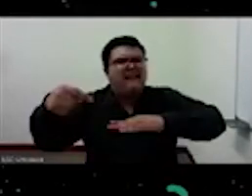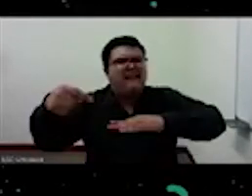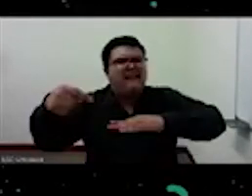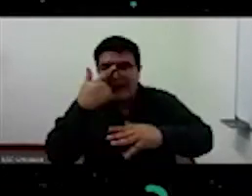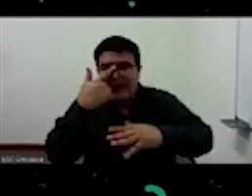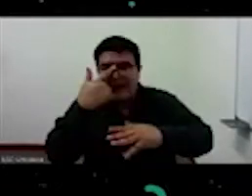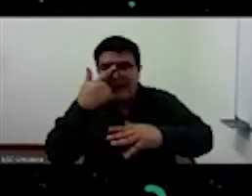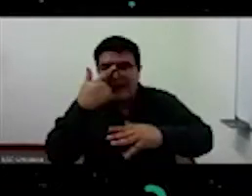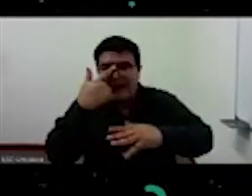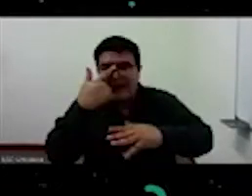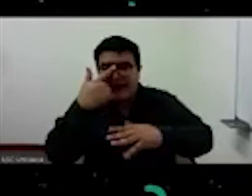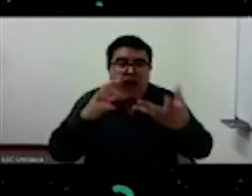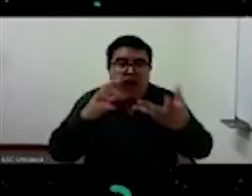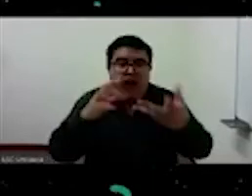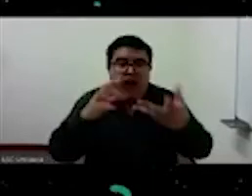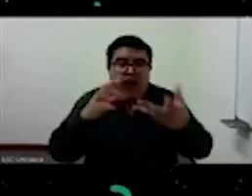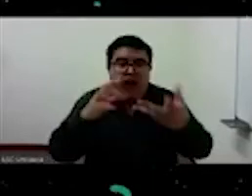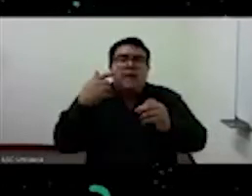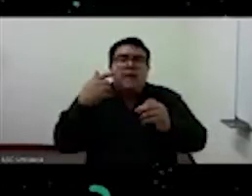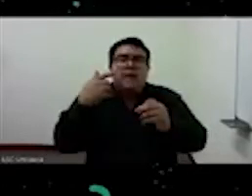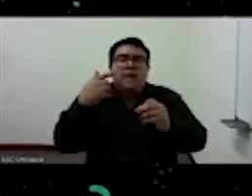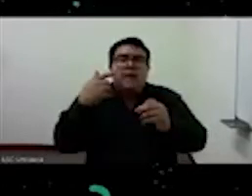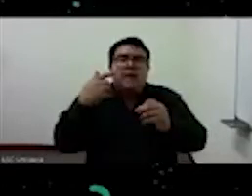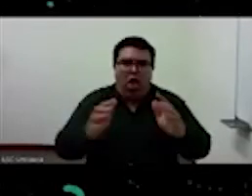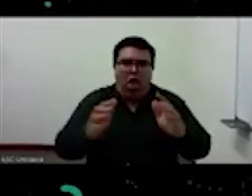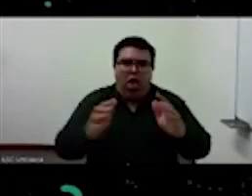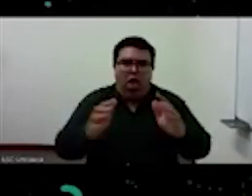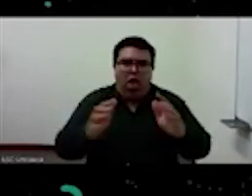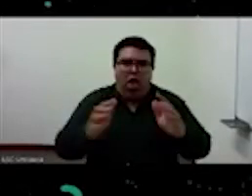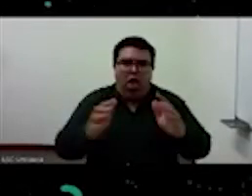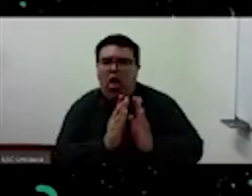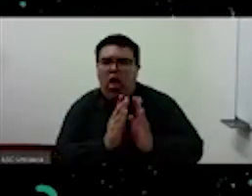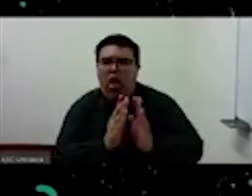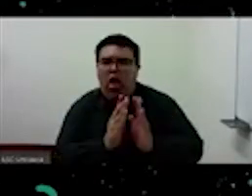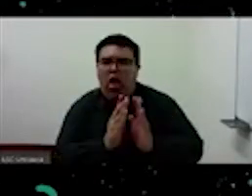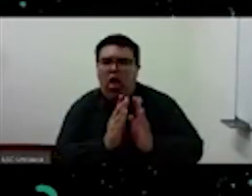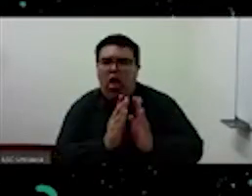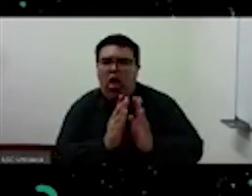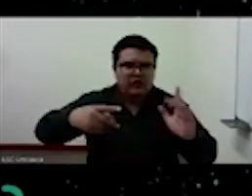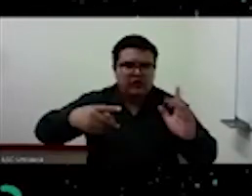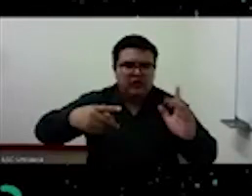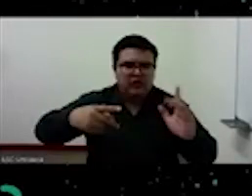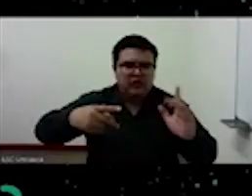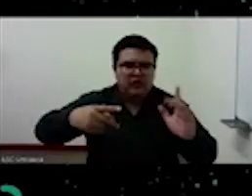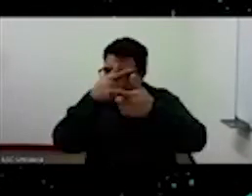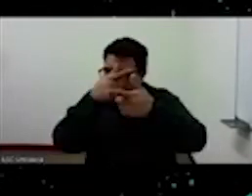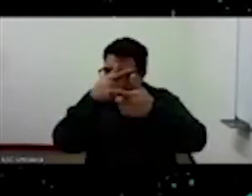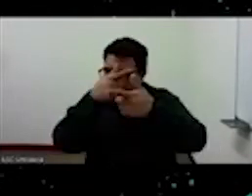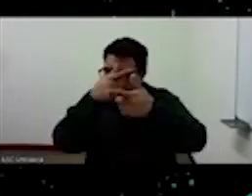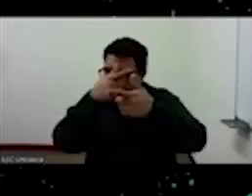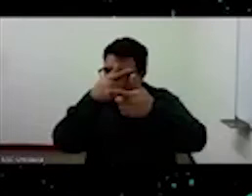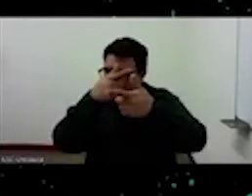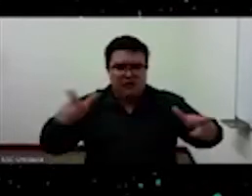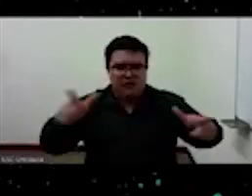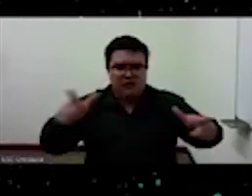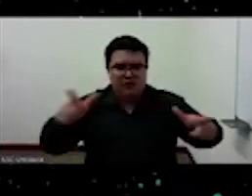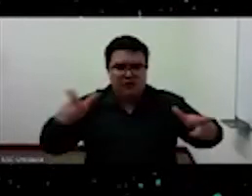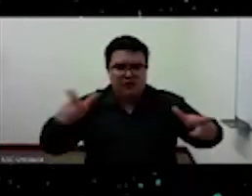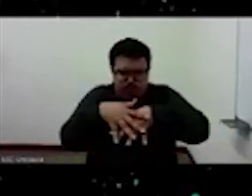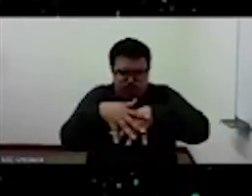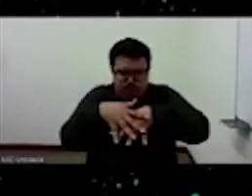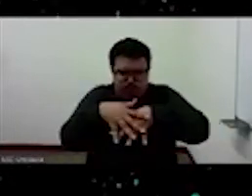automatismos técnicos y lingüísticos que se